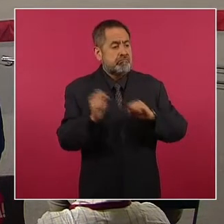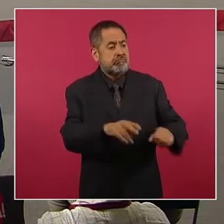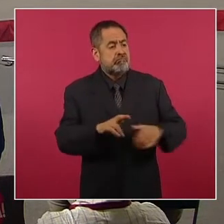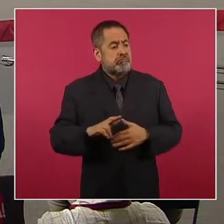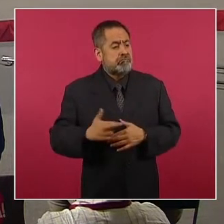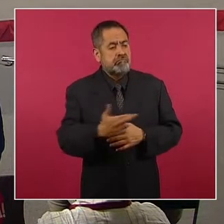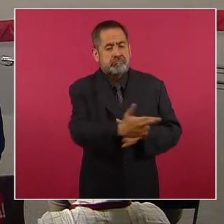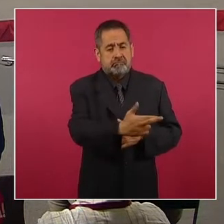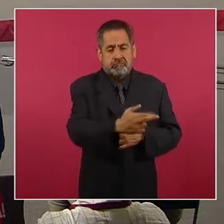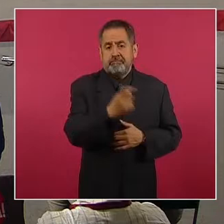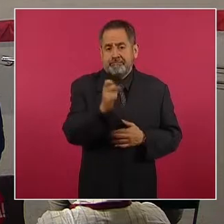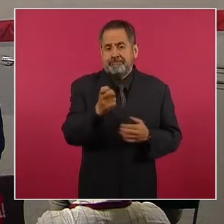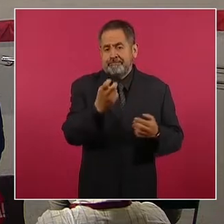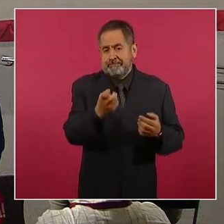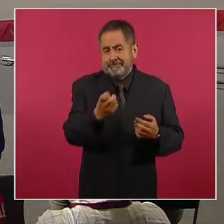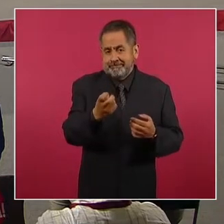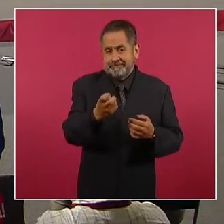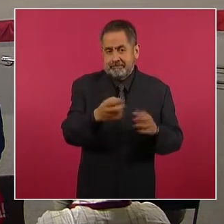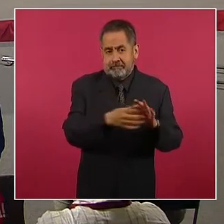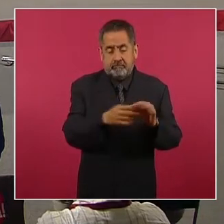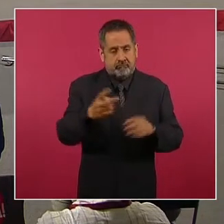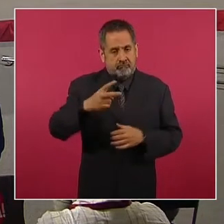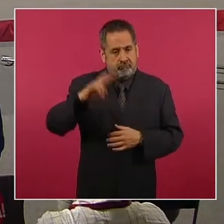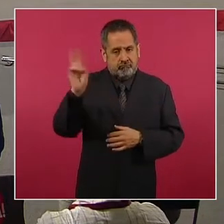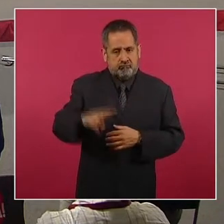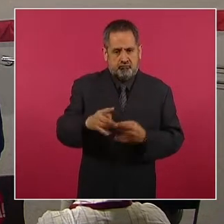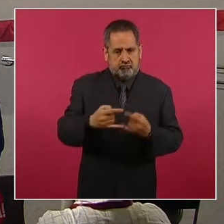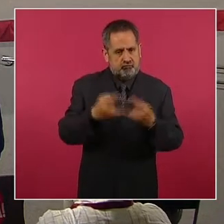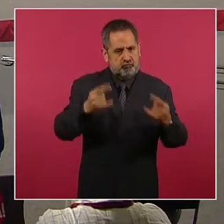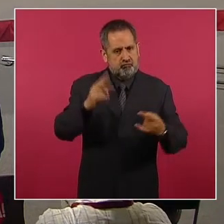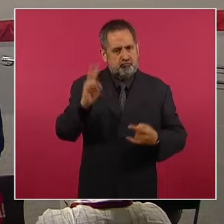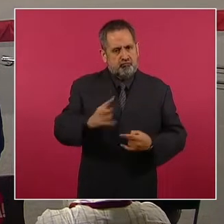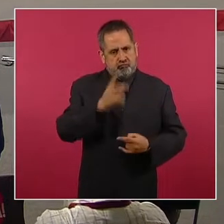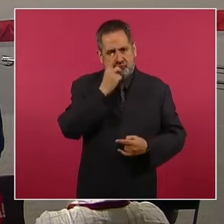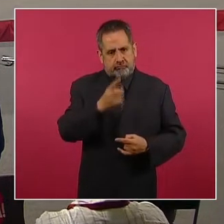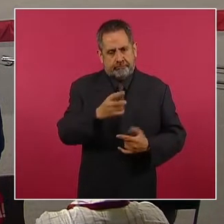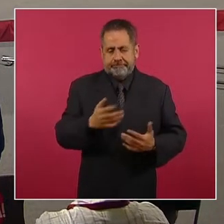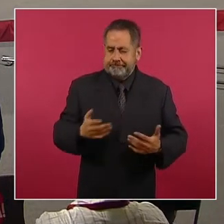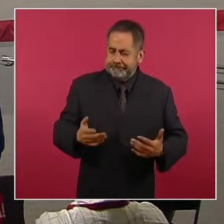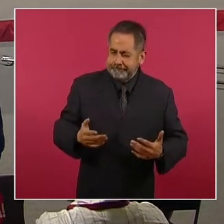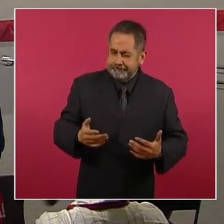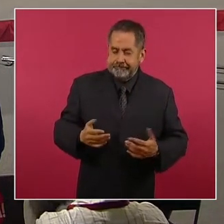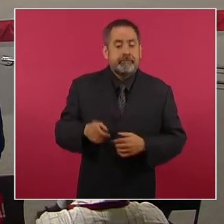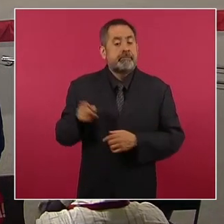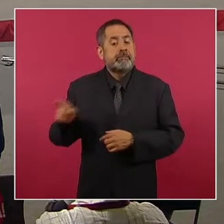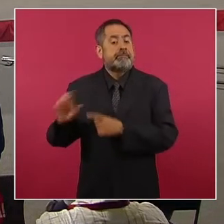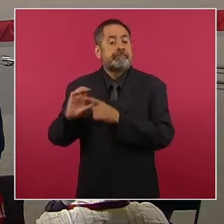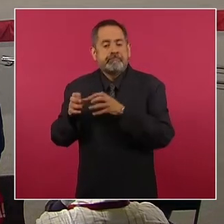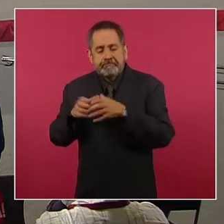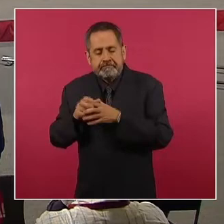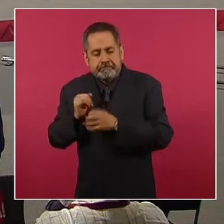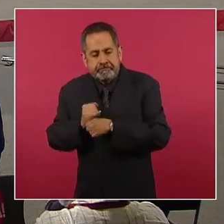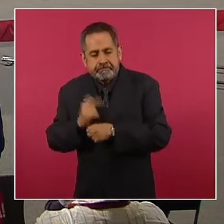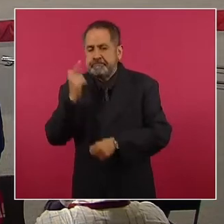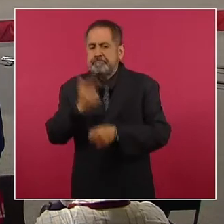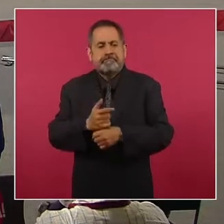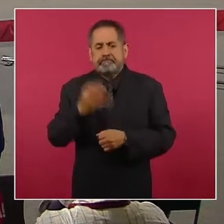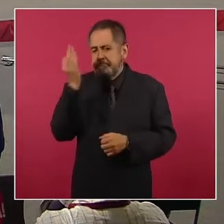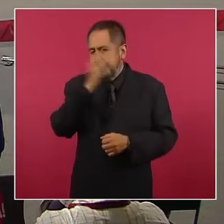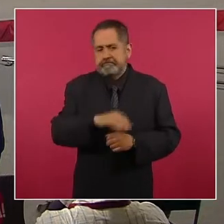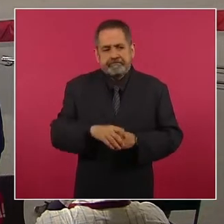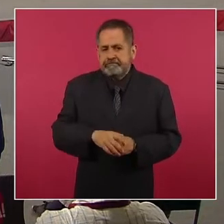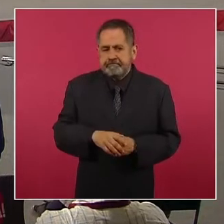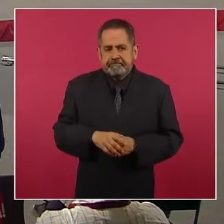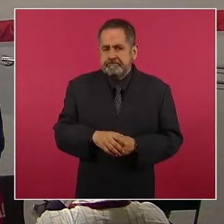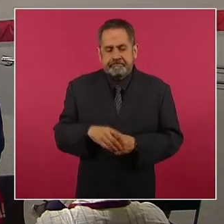río San Juan en ese orden. Esta es la verdad histórica de los hechos. La Comisión para la Verdad aseguró que es falso que los 43